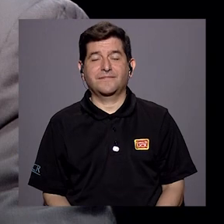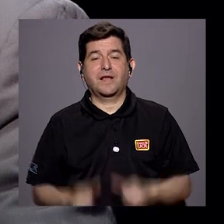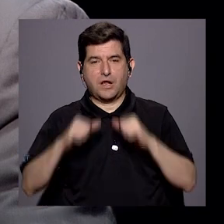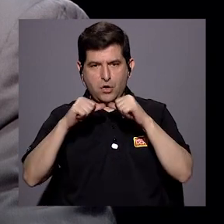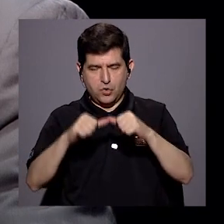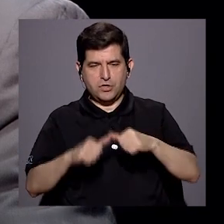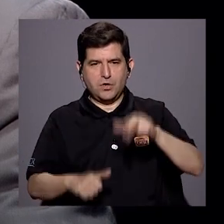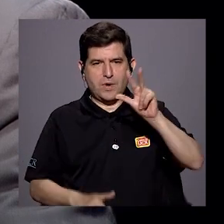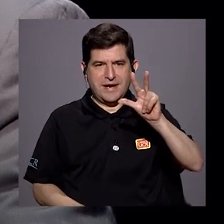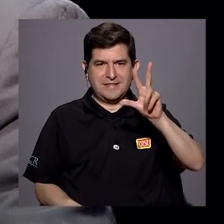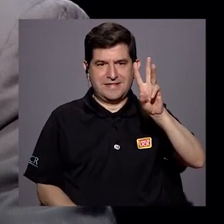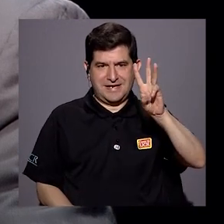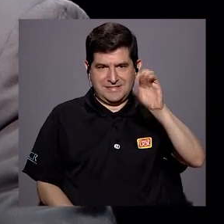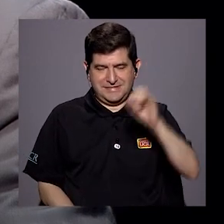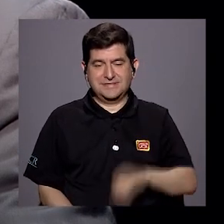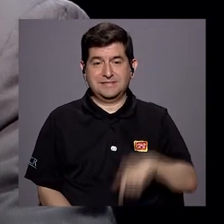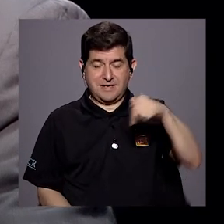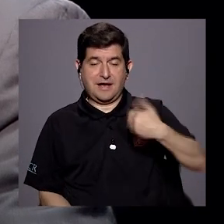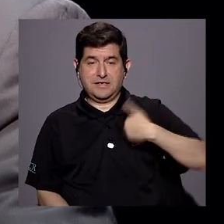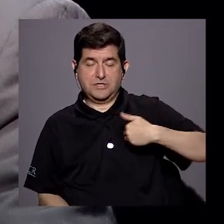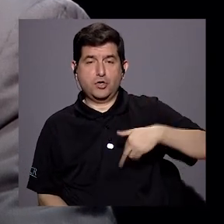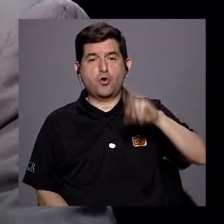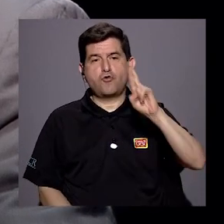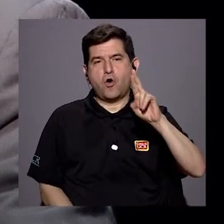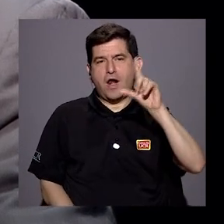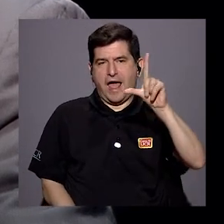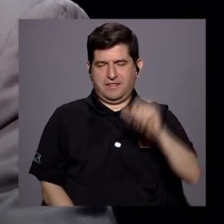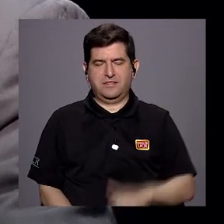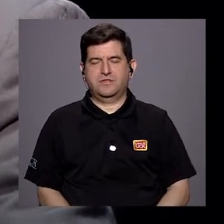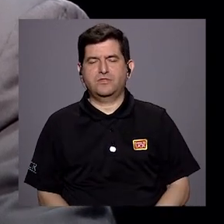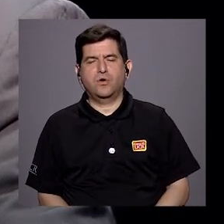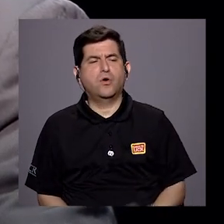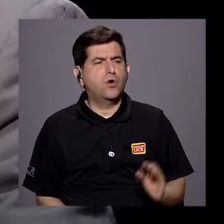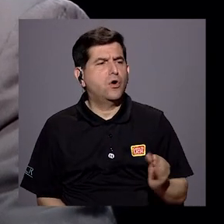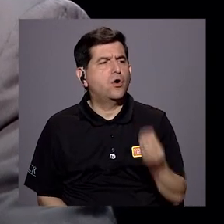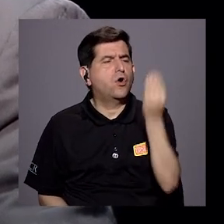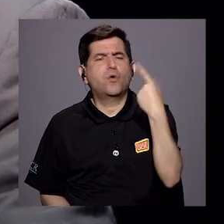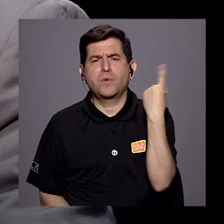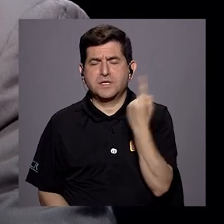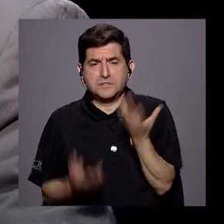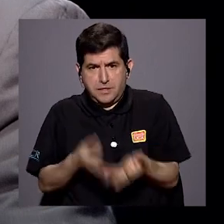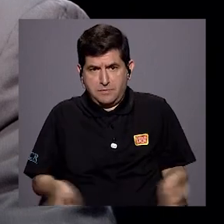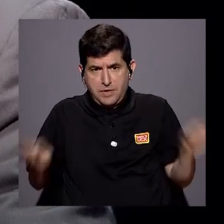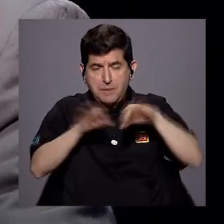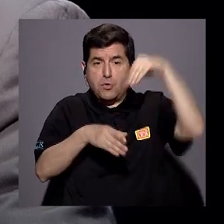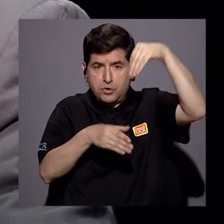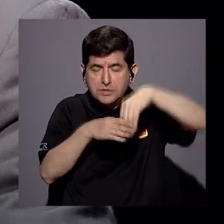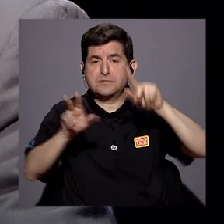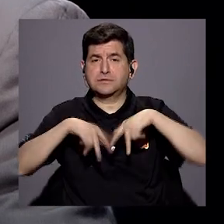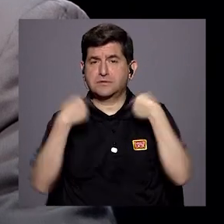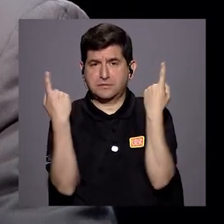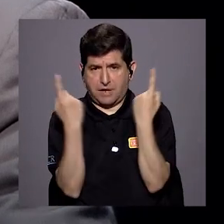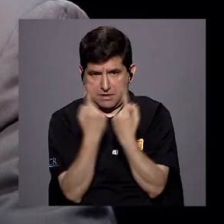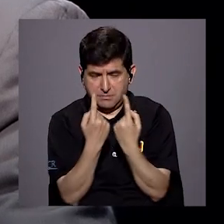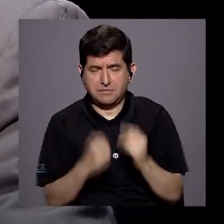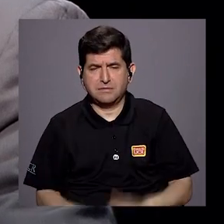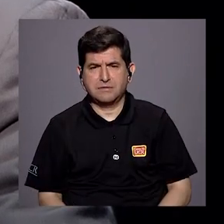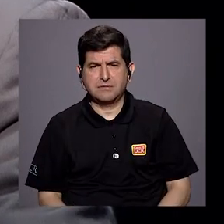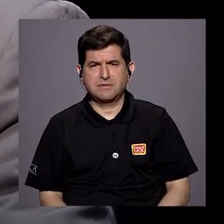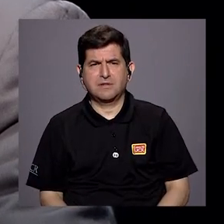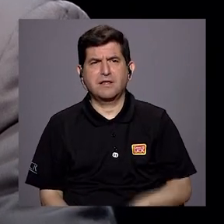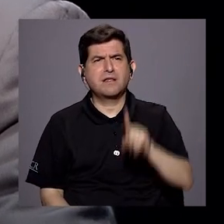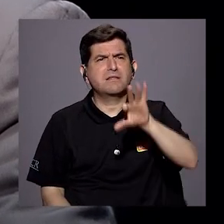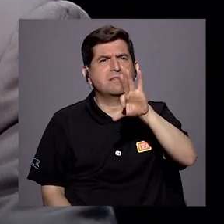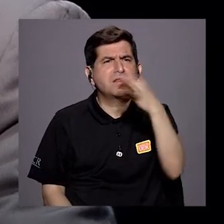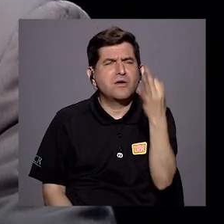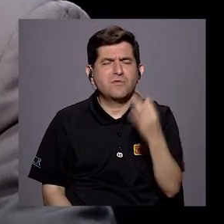Regresamos a 360 con don Rolando Laclé. Don Rolando, las juventudes siempre han sido valiosas en los partidos. ¿Cómo hemos,